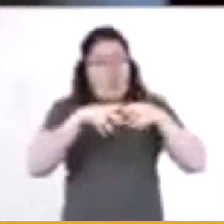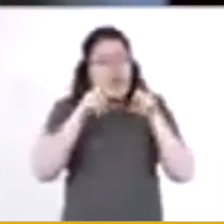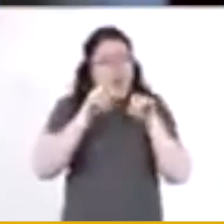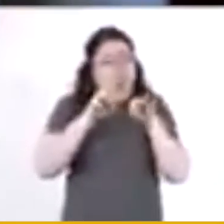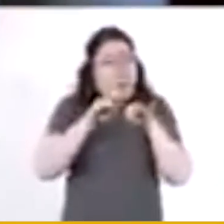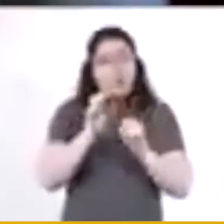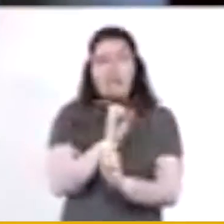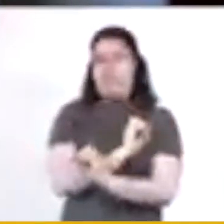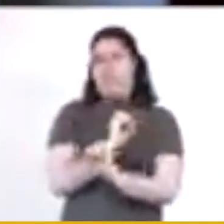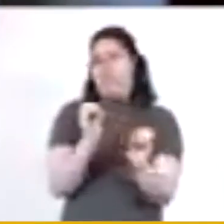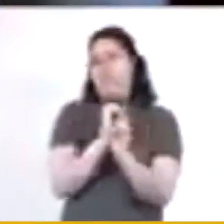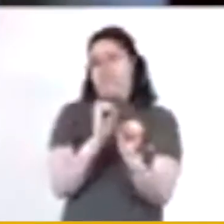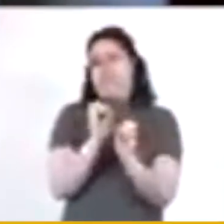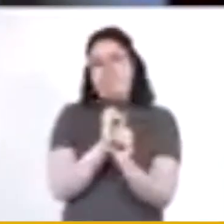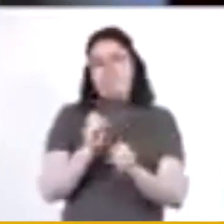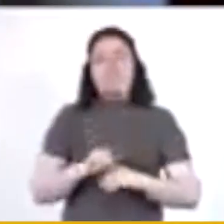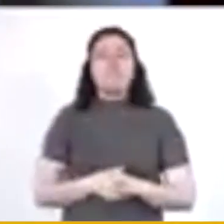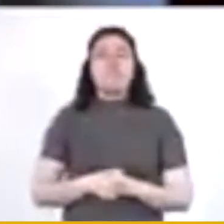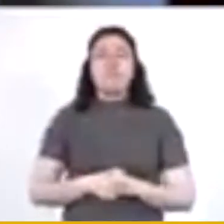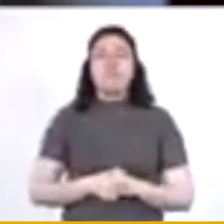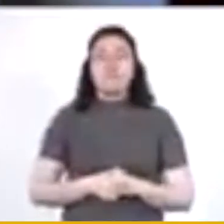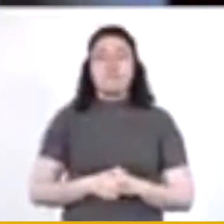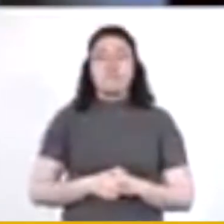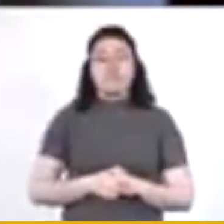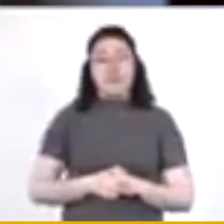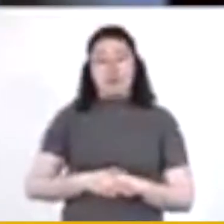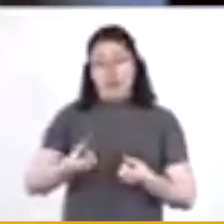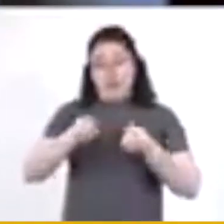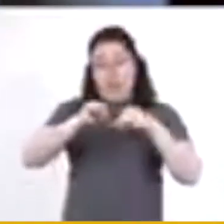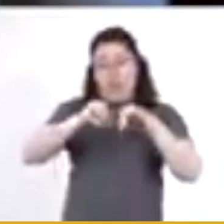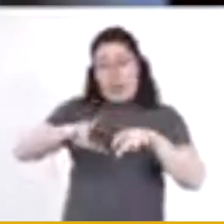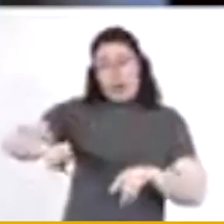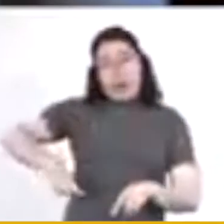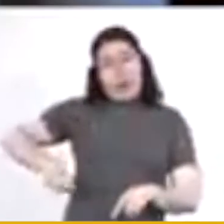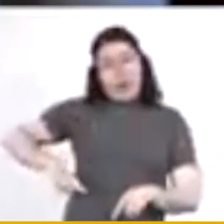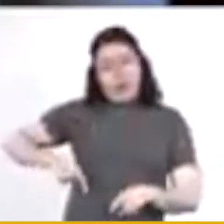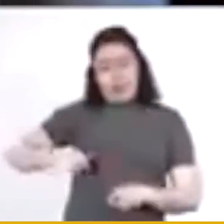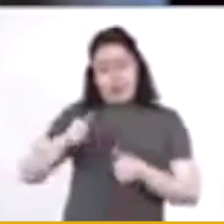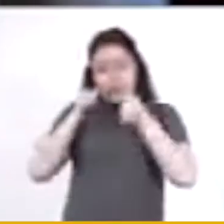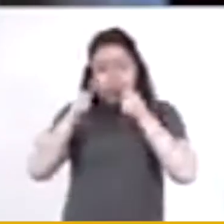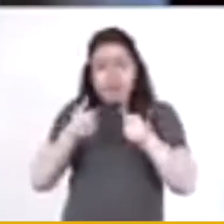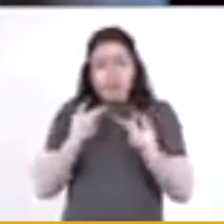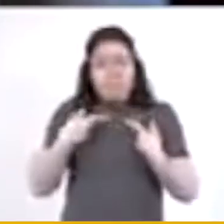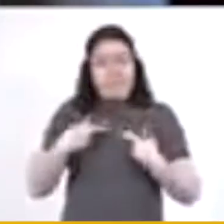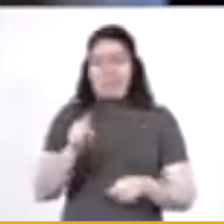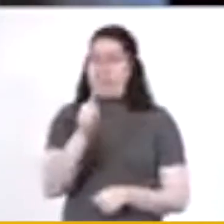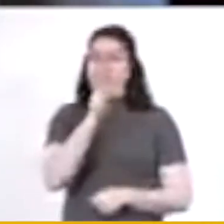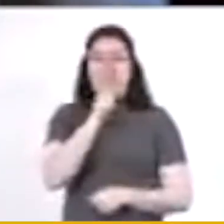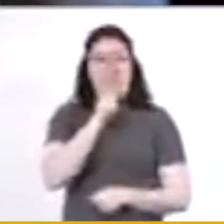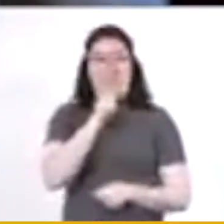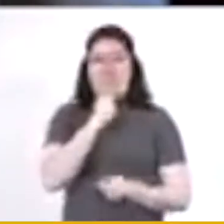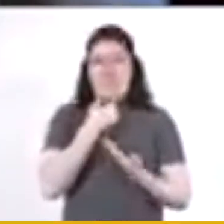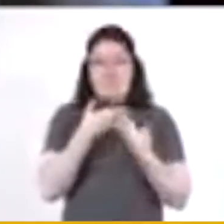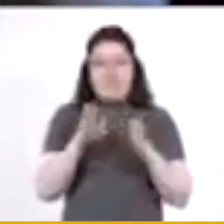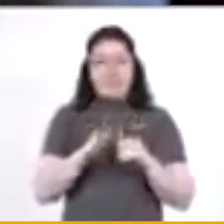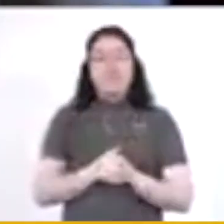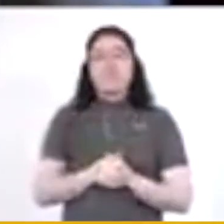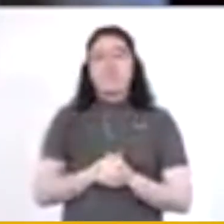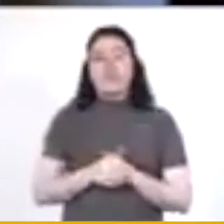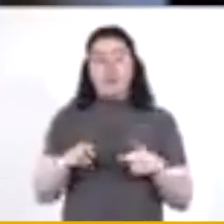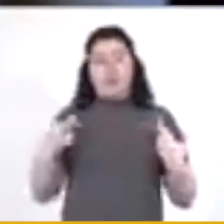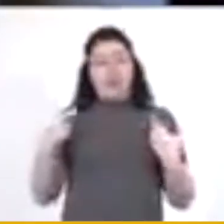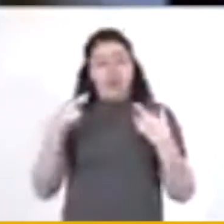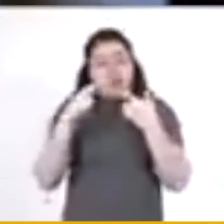oficinas de diversos servicios, tampoco oficinas de gobierno que no dan atención al público, tampoco